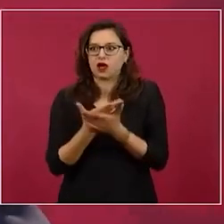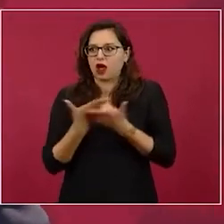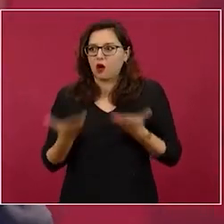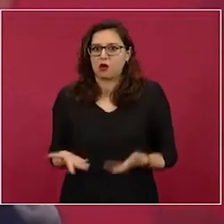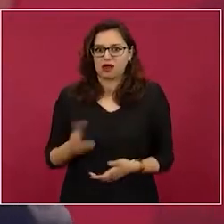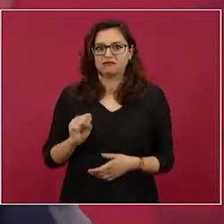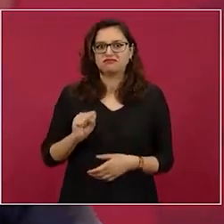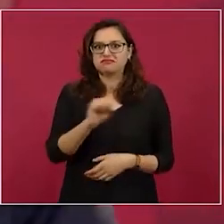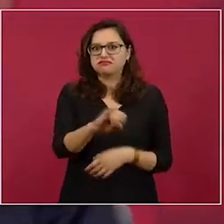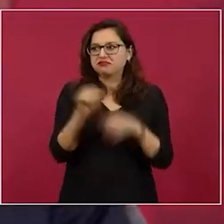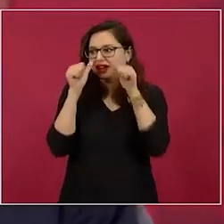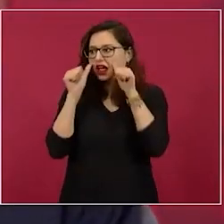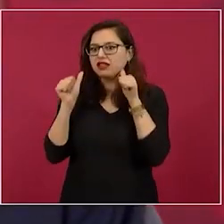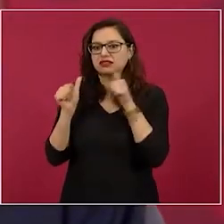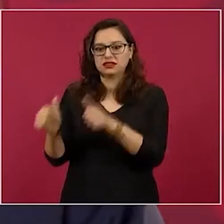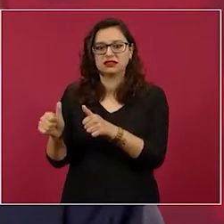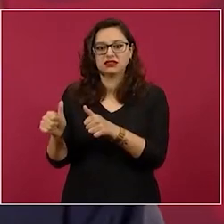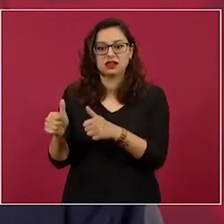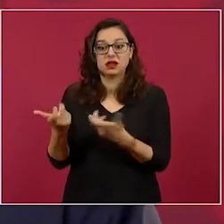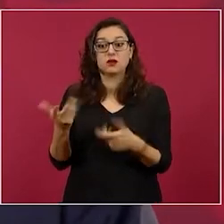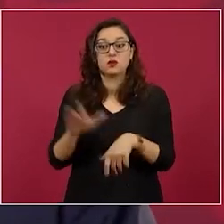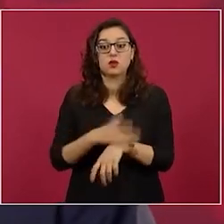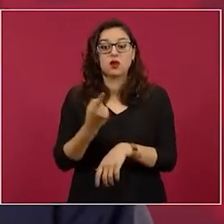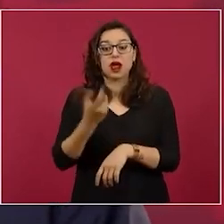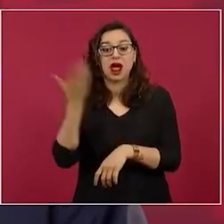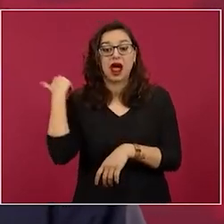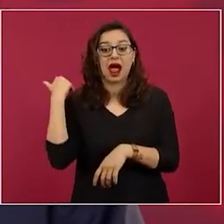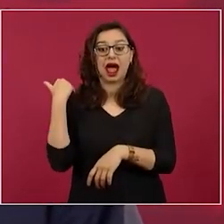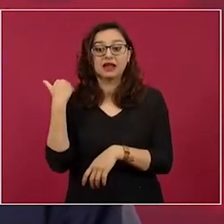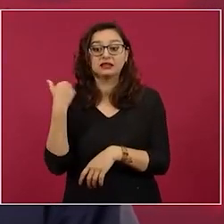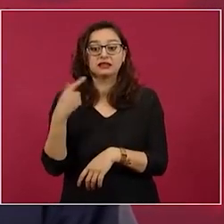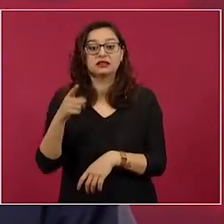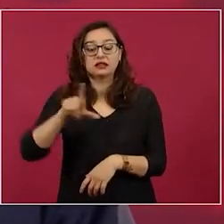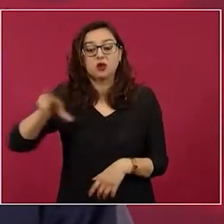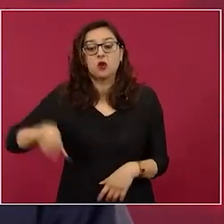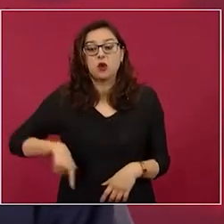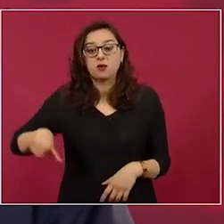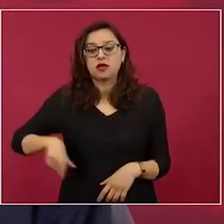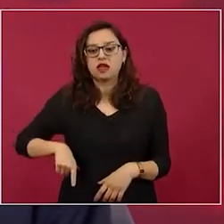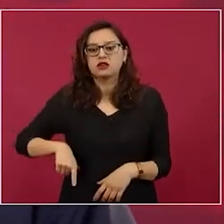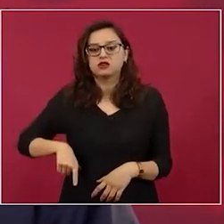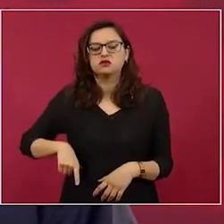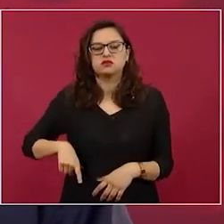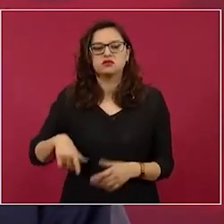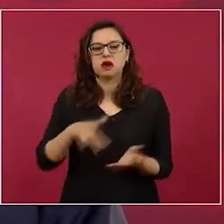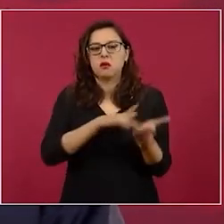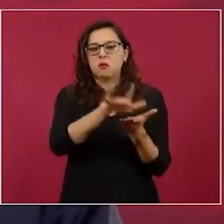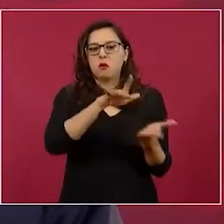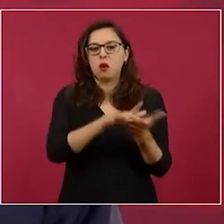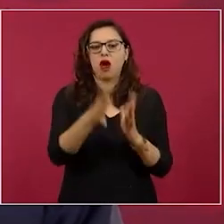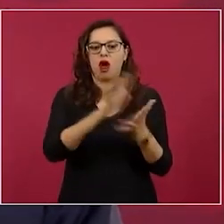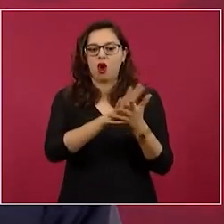dedicado a facilitar el saqueo de una minoría rapaz